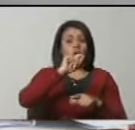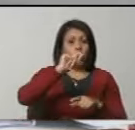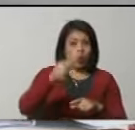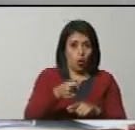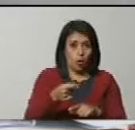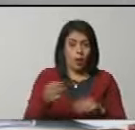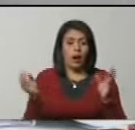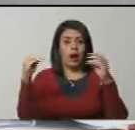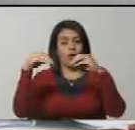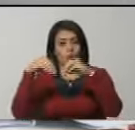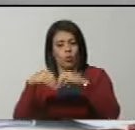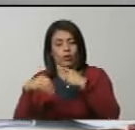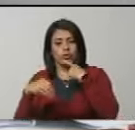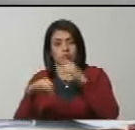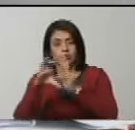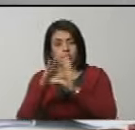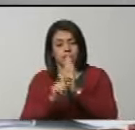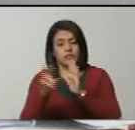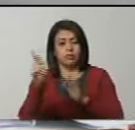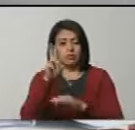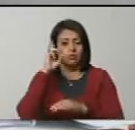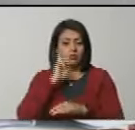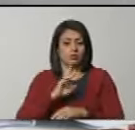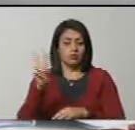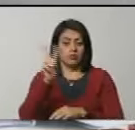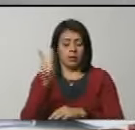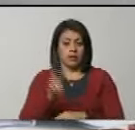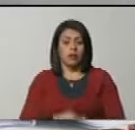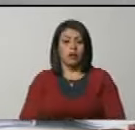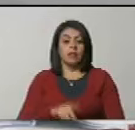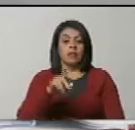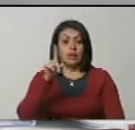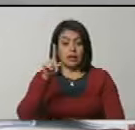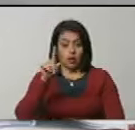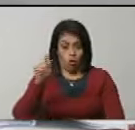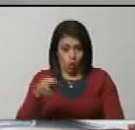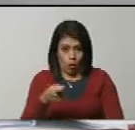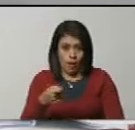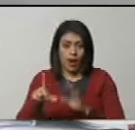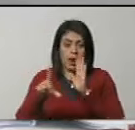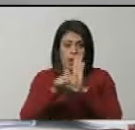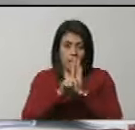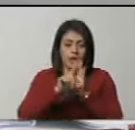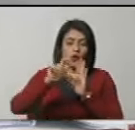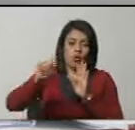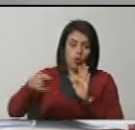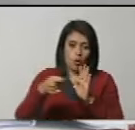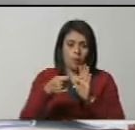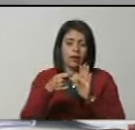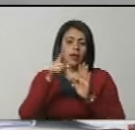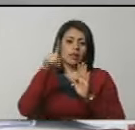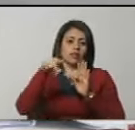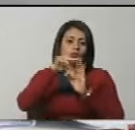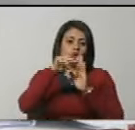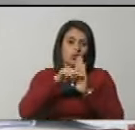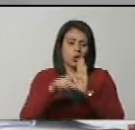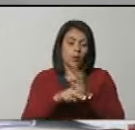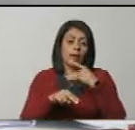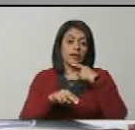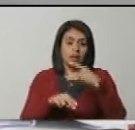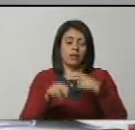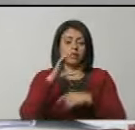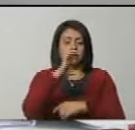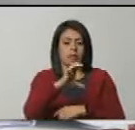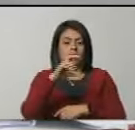de conformidad con lo establecido en la Constitución de la República Bolivariana de Venezuela, coma, la ley, coma, y las normas que dicte